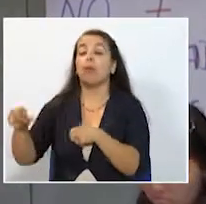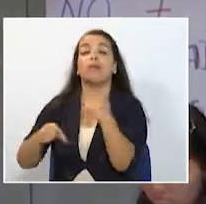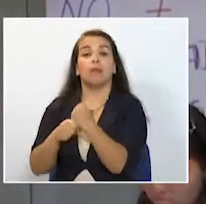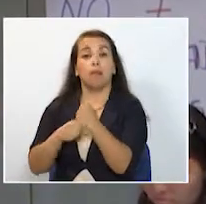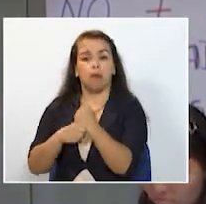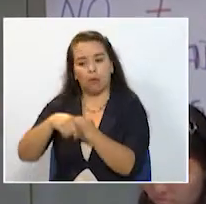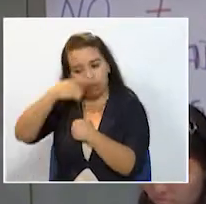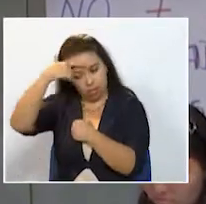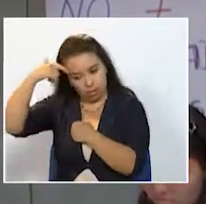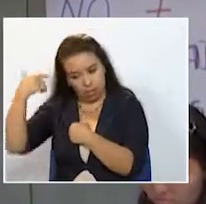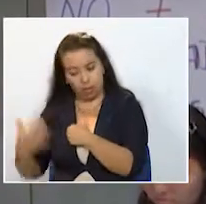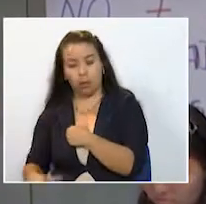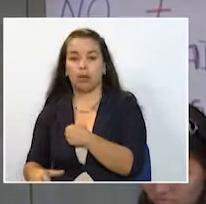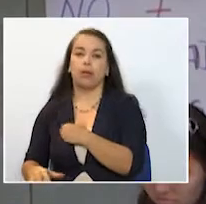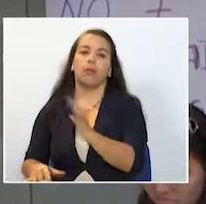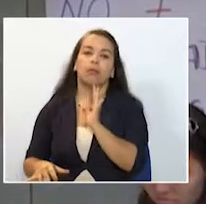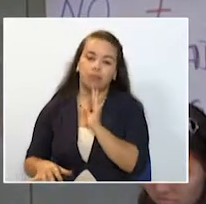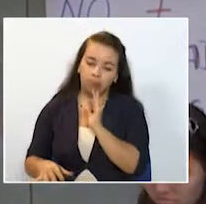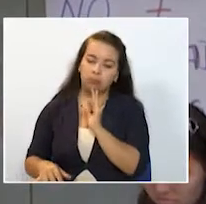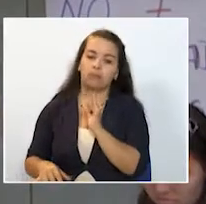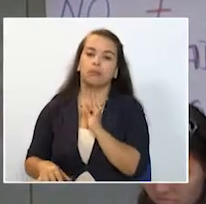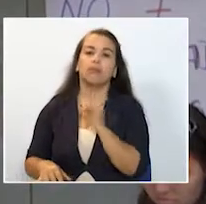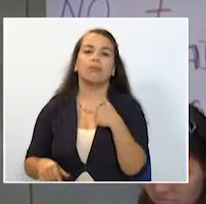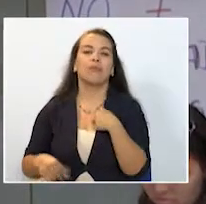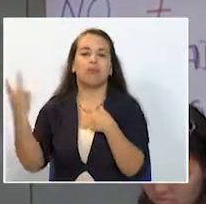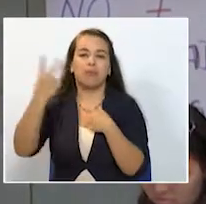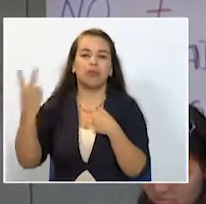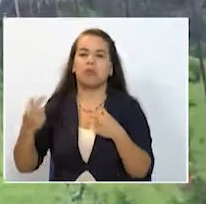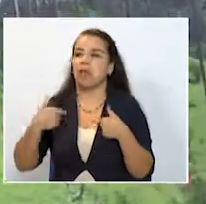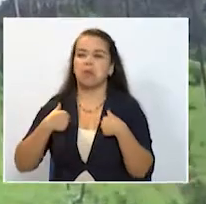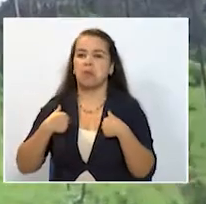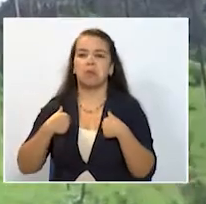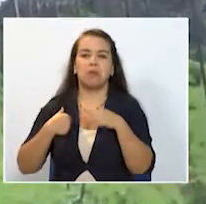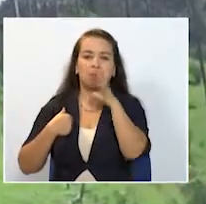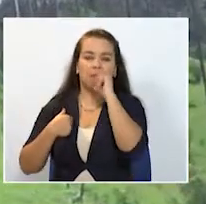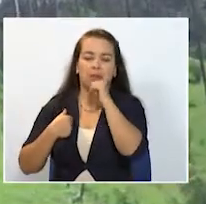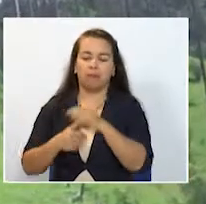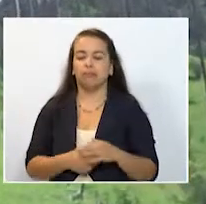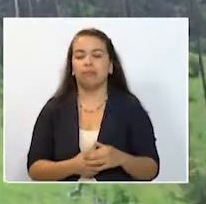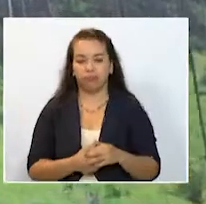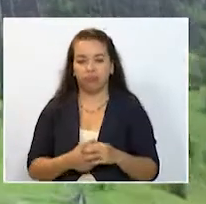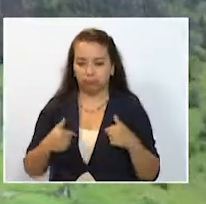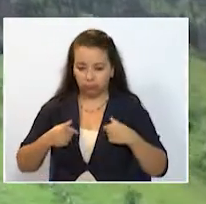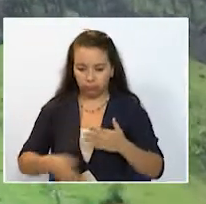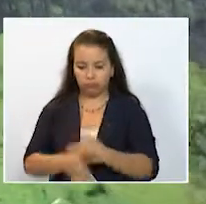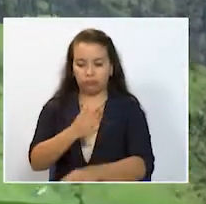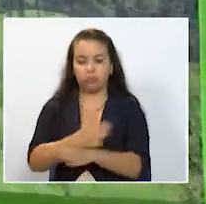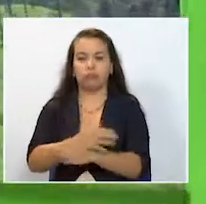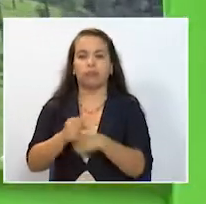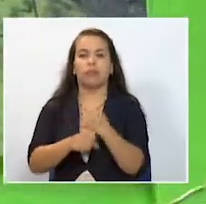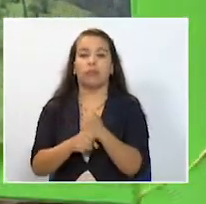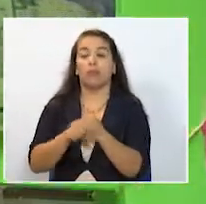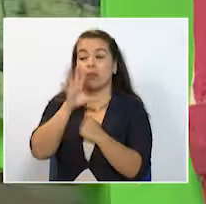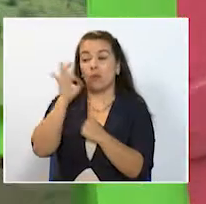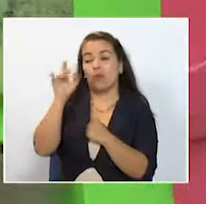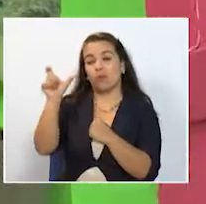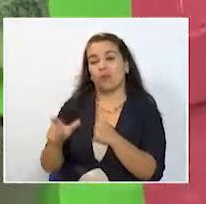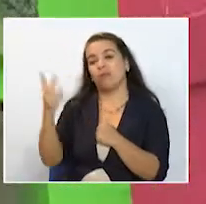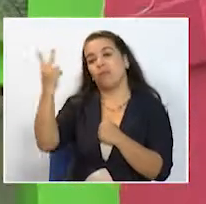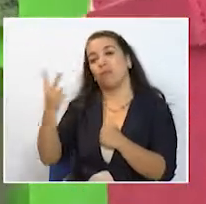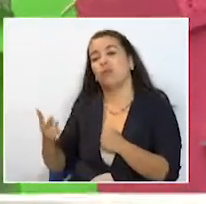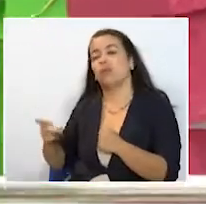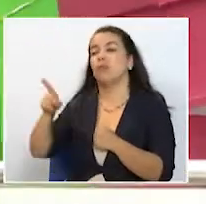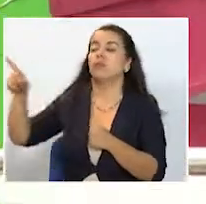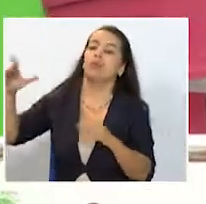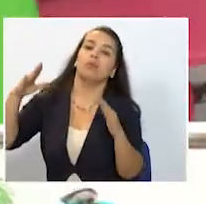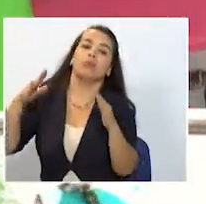y no no se va a quedar pues como decimos en Venezuela a no se me muere un muchacho de hambre Casos como el de don Alberto un venezolano que lo perdió todo en